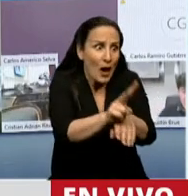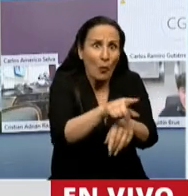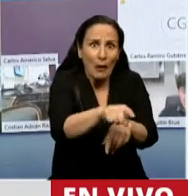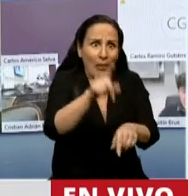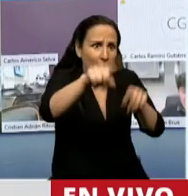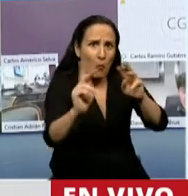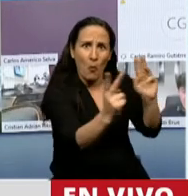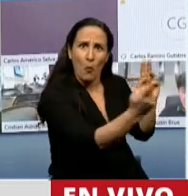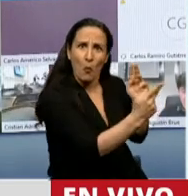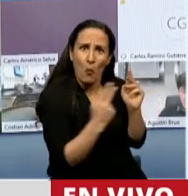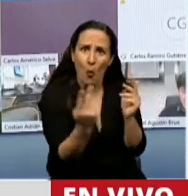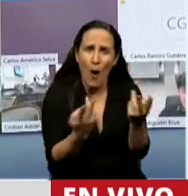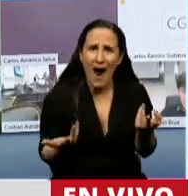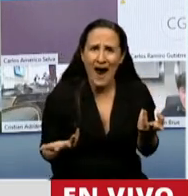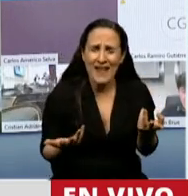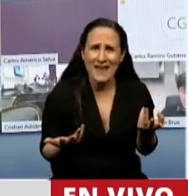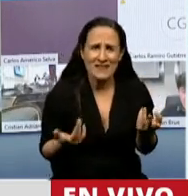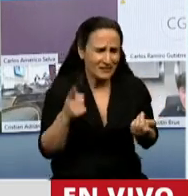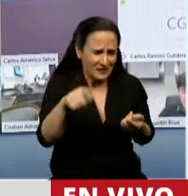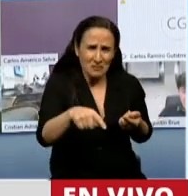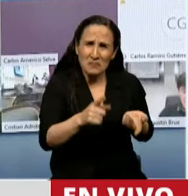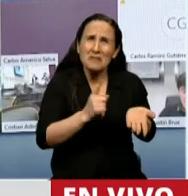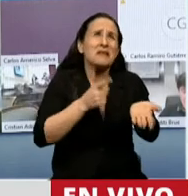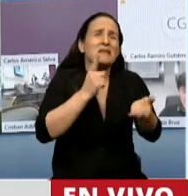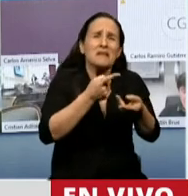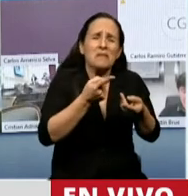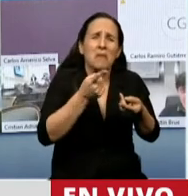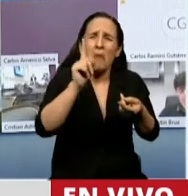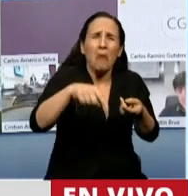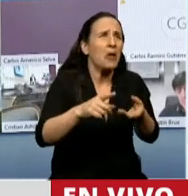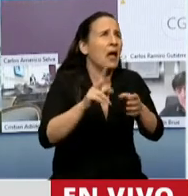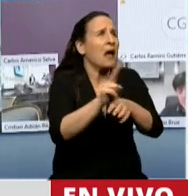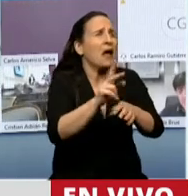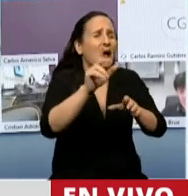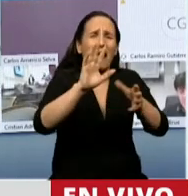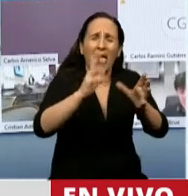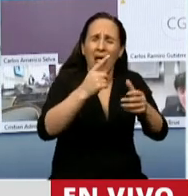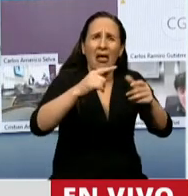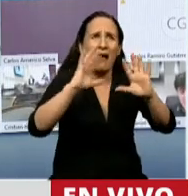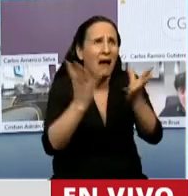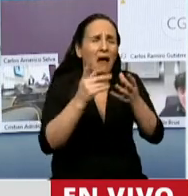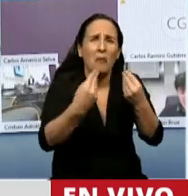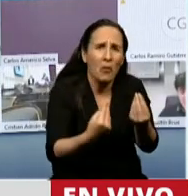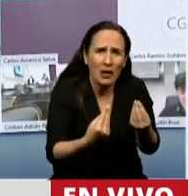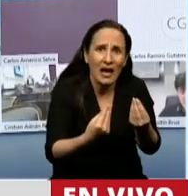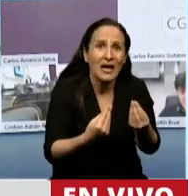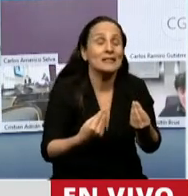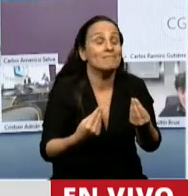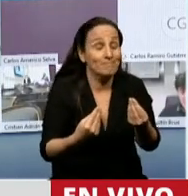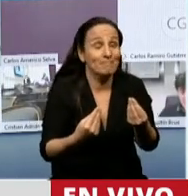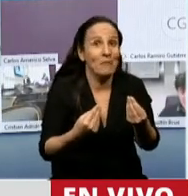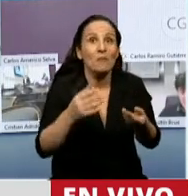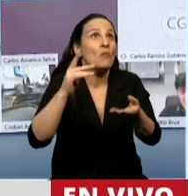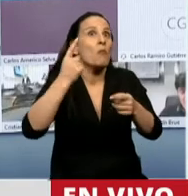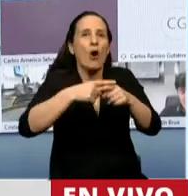por qué cada vez tenemos más conflictos con resoluciones fatales de defensa del medio ambiente? Porque cada vez avanzan más y más y más sobre